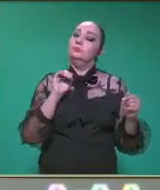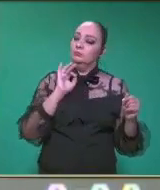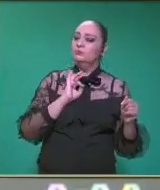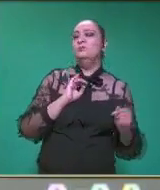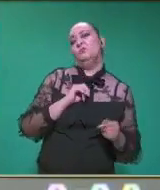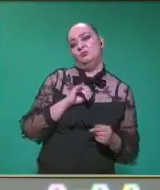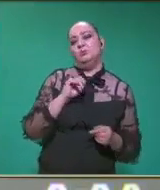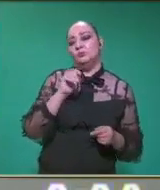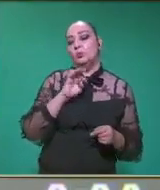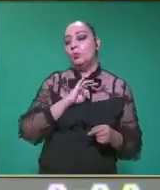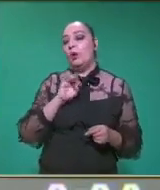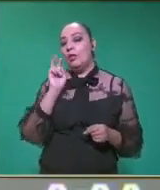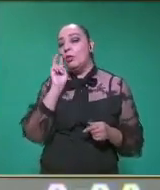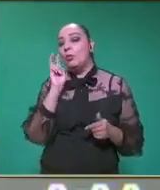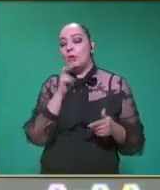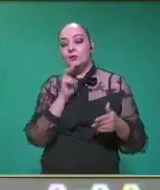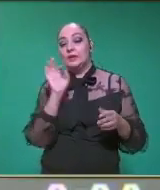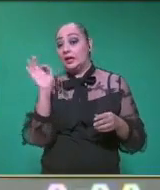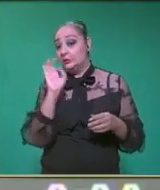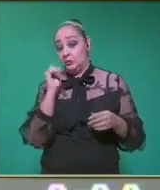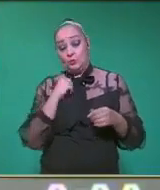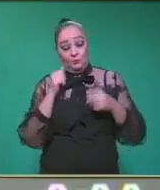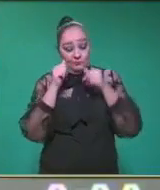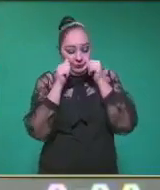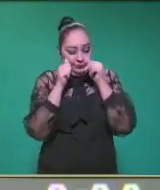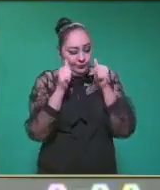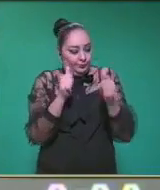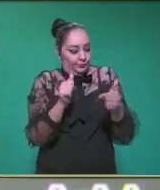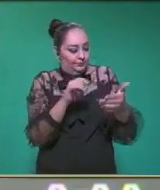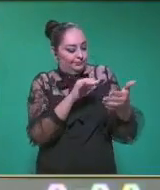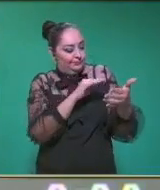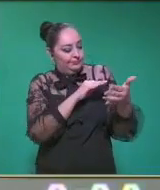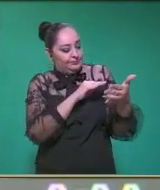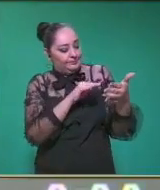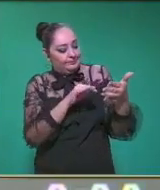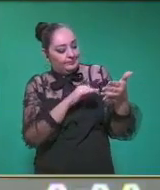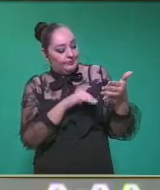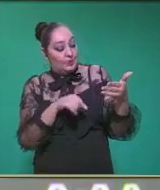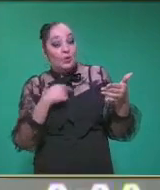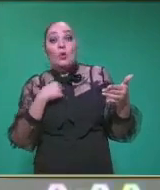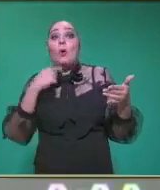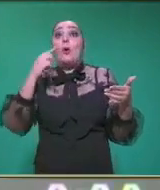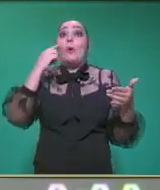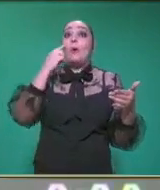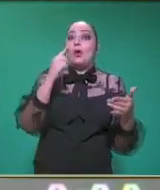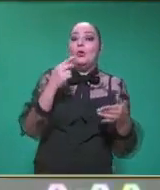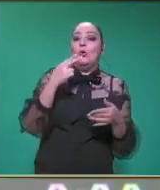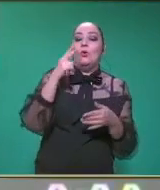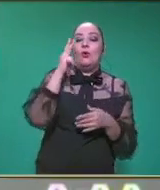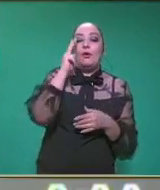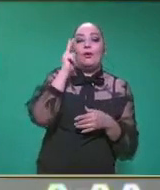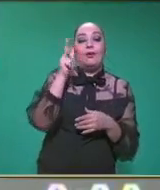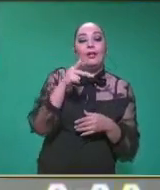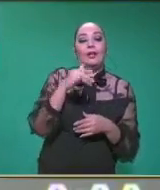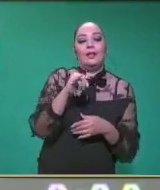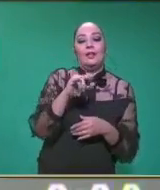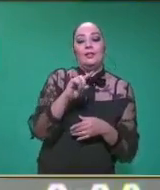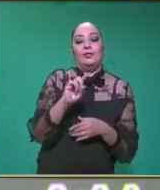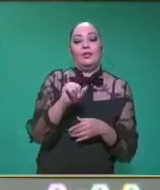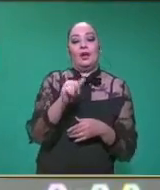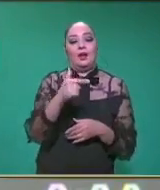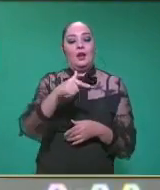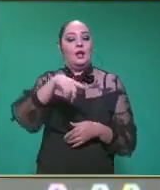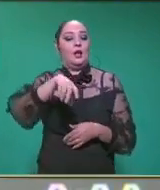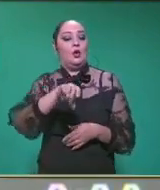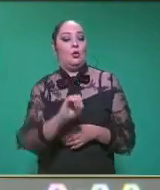de esta lectura, si ponemos muchísima atención, podemos ver que don Miguel Hidalgo, pues, era una persona que se preocupaba